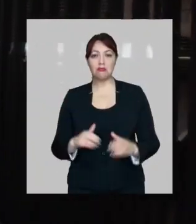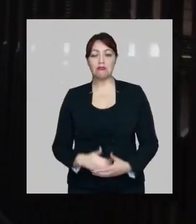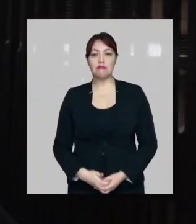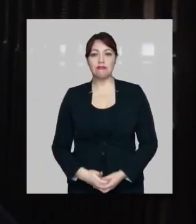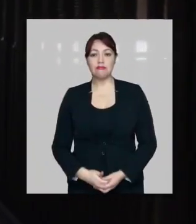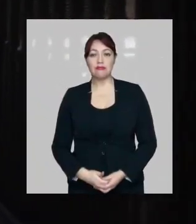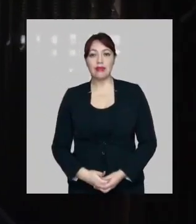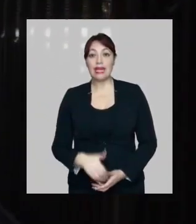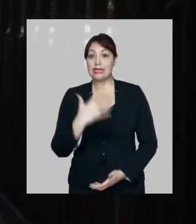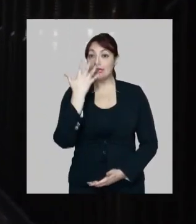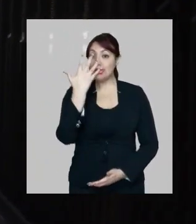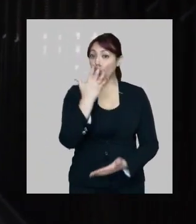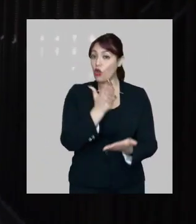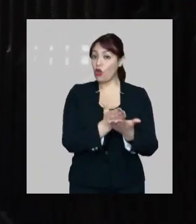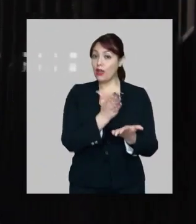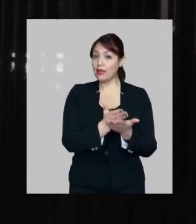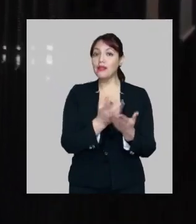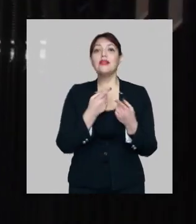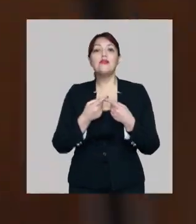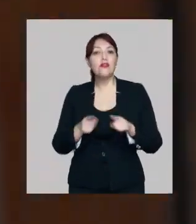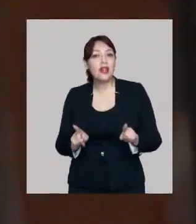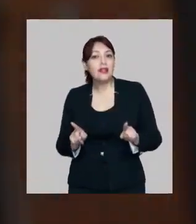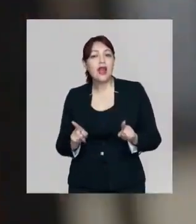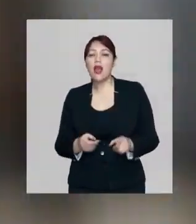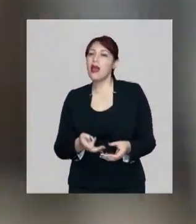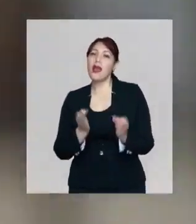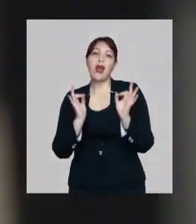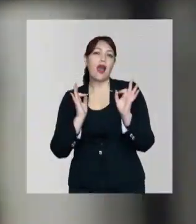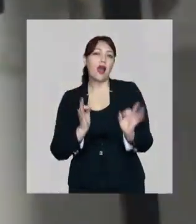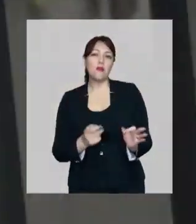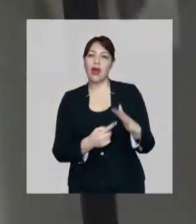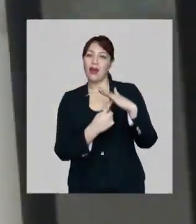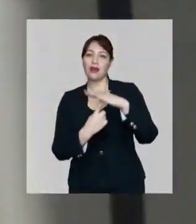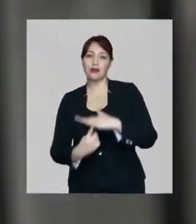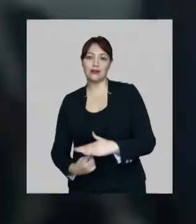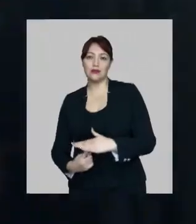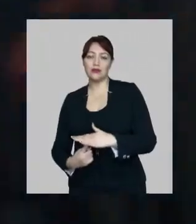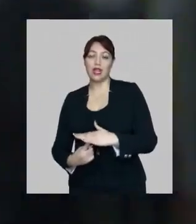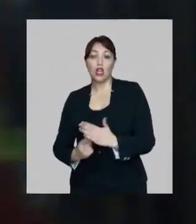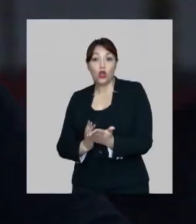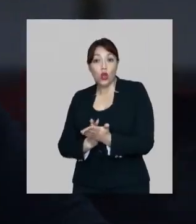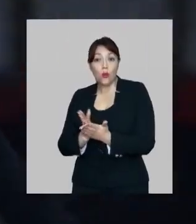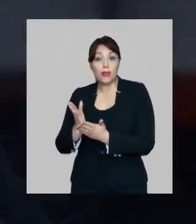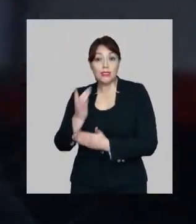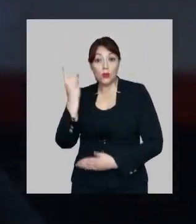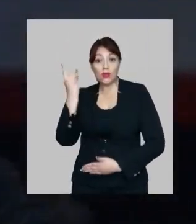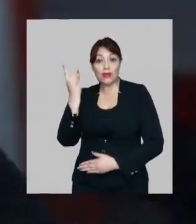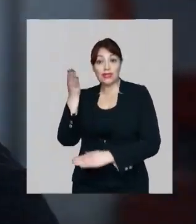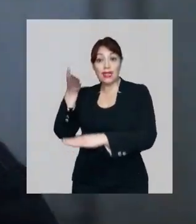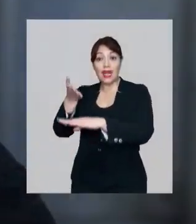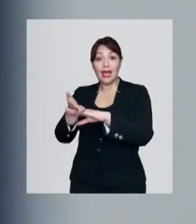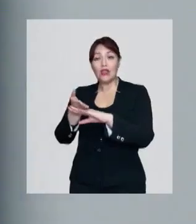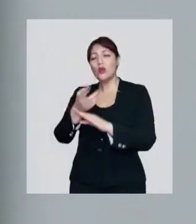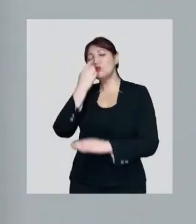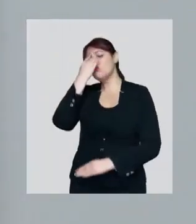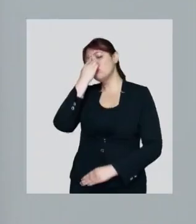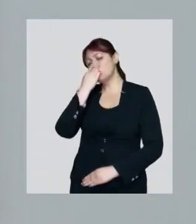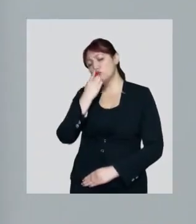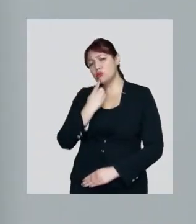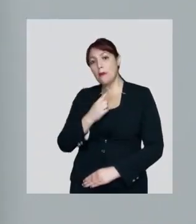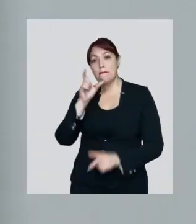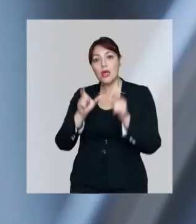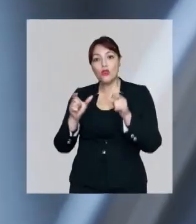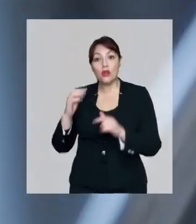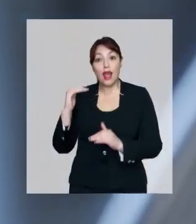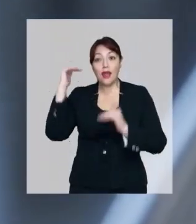Estuve en cinco colegios distintos y jamás me sentí discriminada. Pero desde que empecé a ir a la universidad, descubrí con tristeza que son los